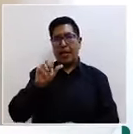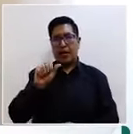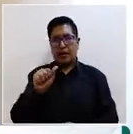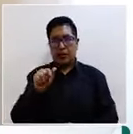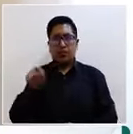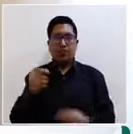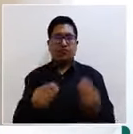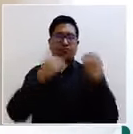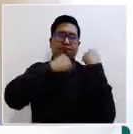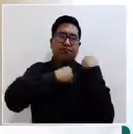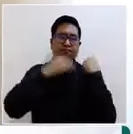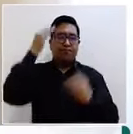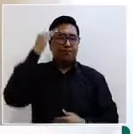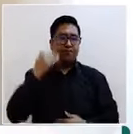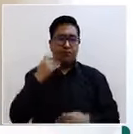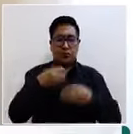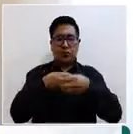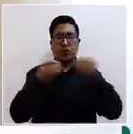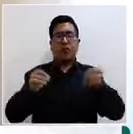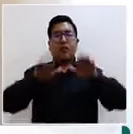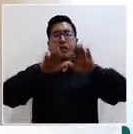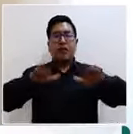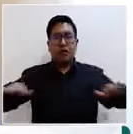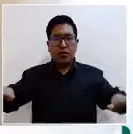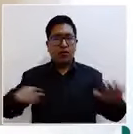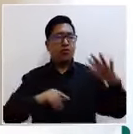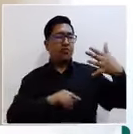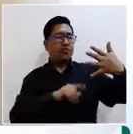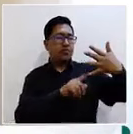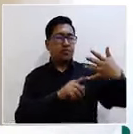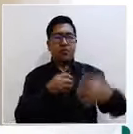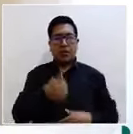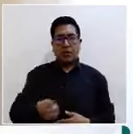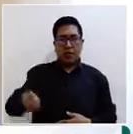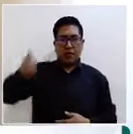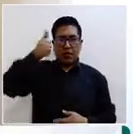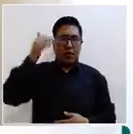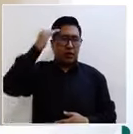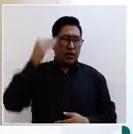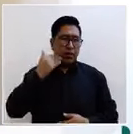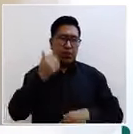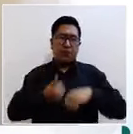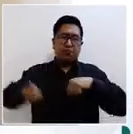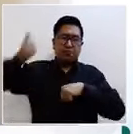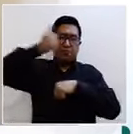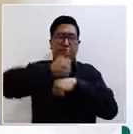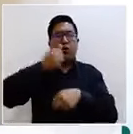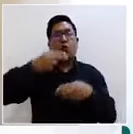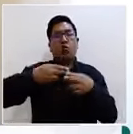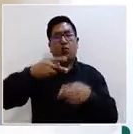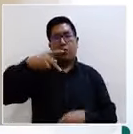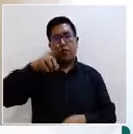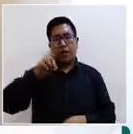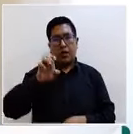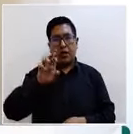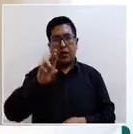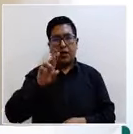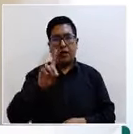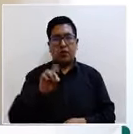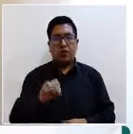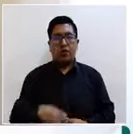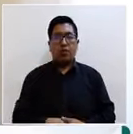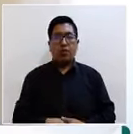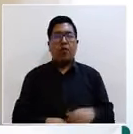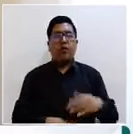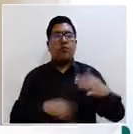-Kisbert, jefa de la unidad de niñez, como también a nuestra máxima autoridad, al doctor Pedro Francisco Callizaya Aro. Queremos también